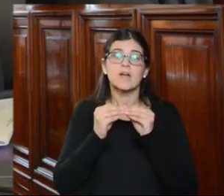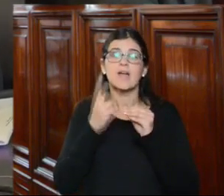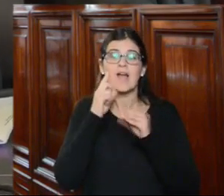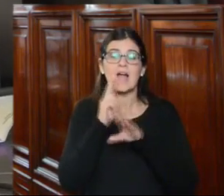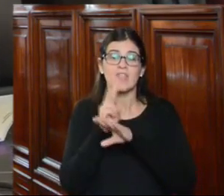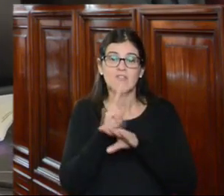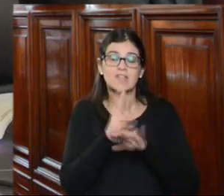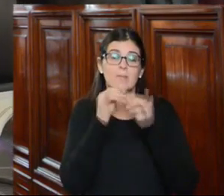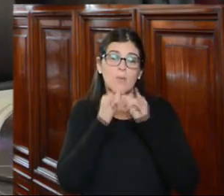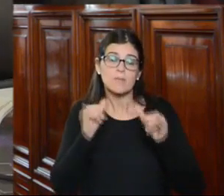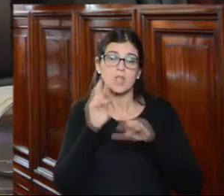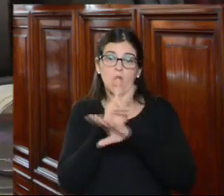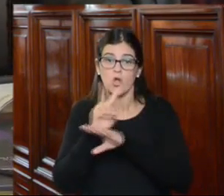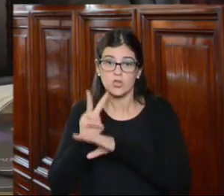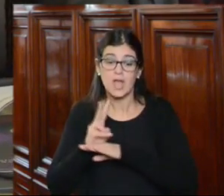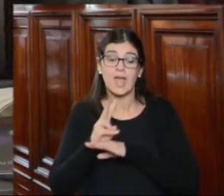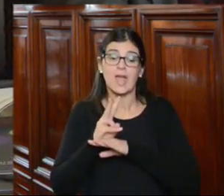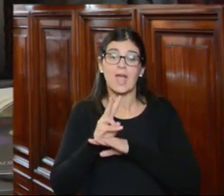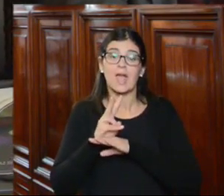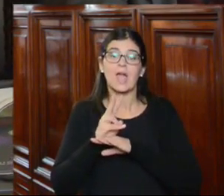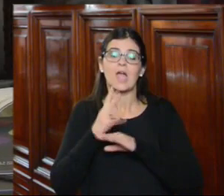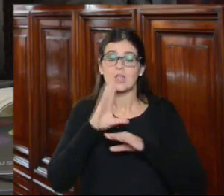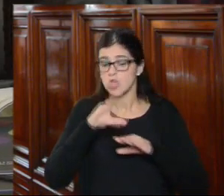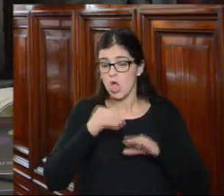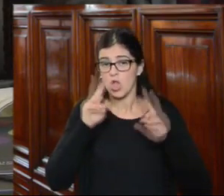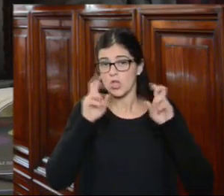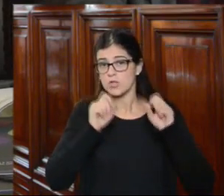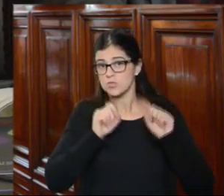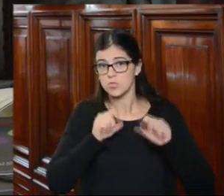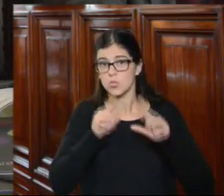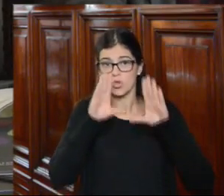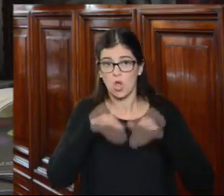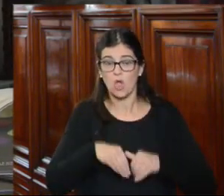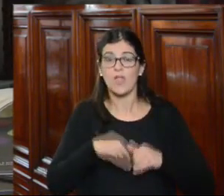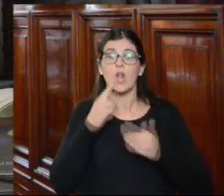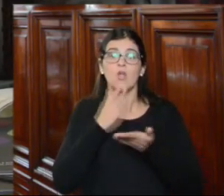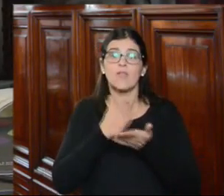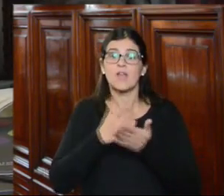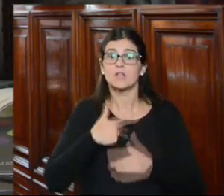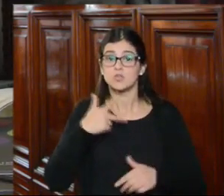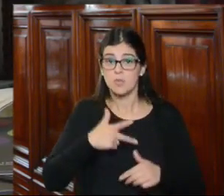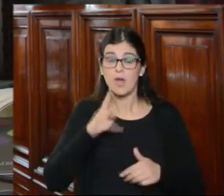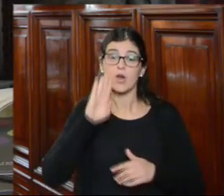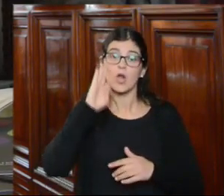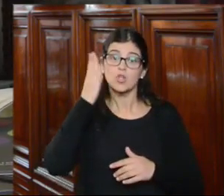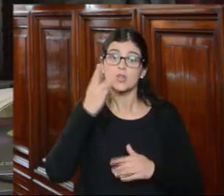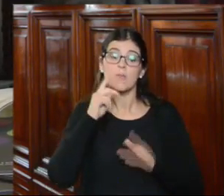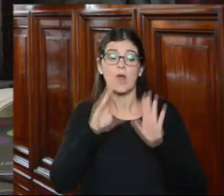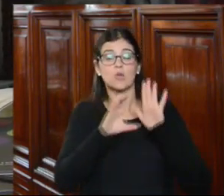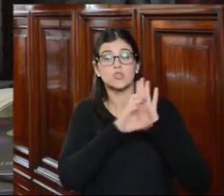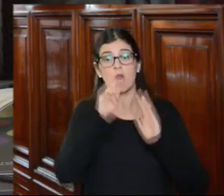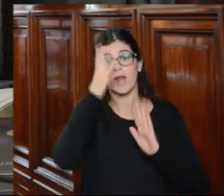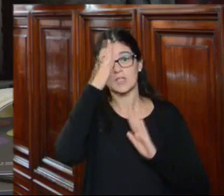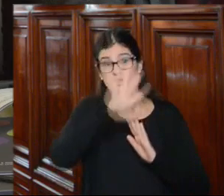defensa promoción y protección en toda su extensión en toda su extensión de los derechos humanos reconocidos por la constitución